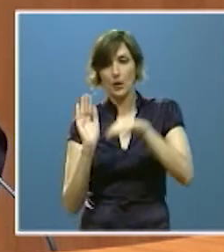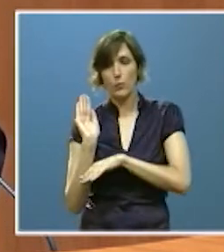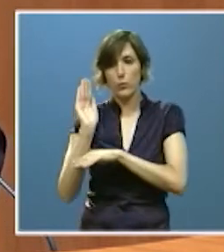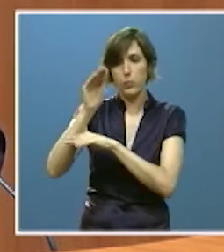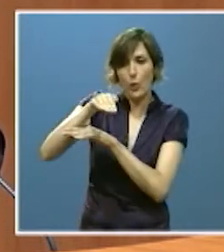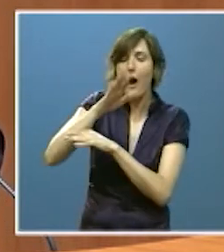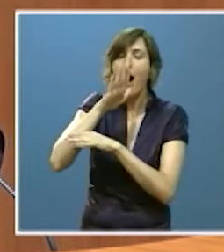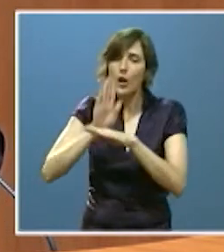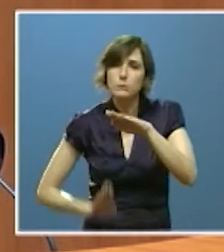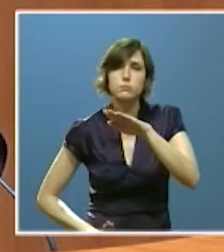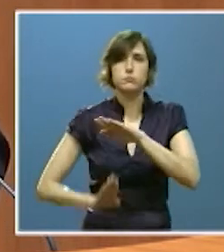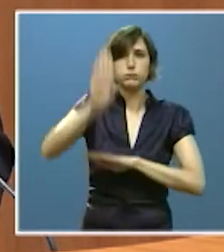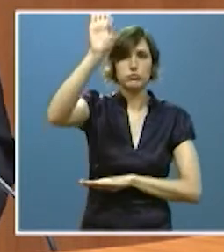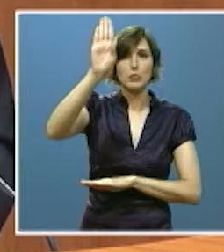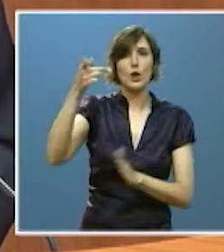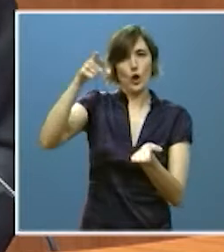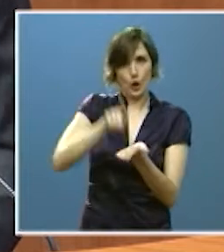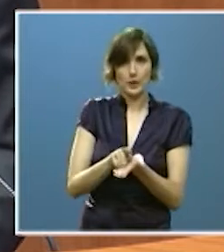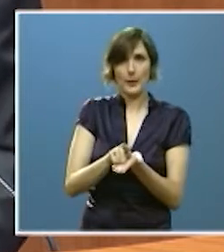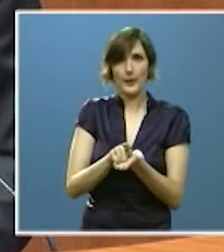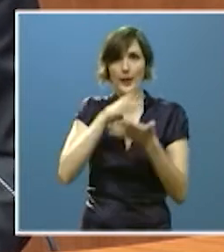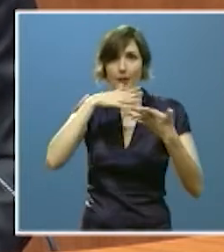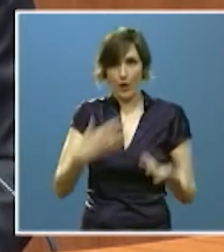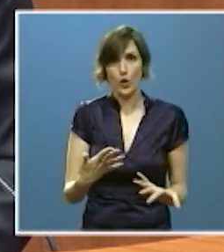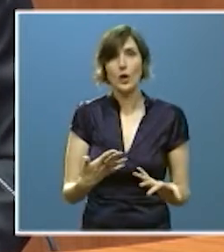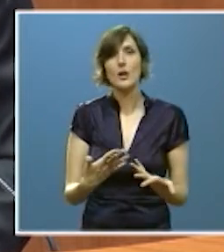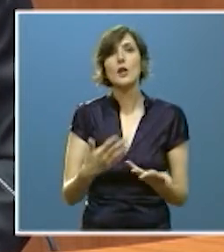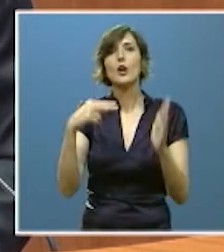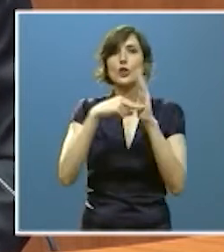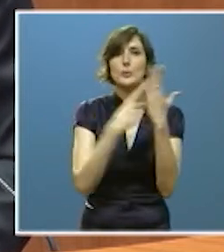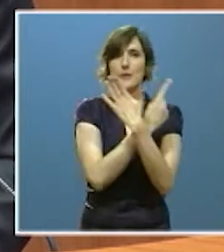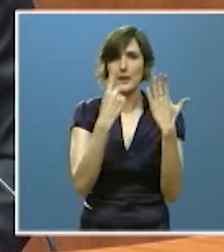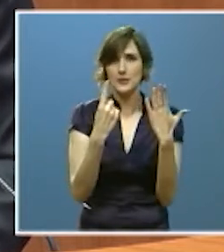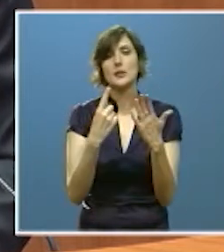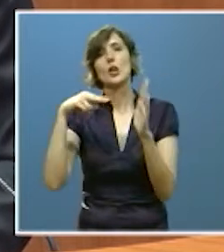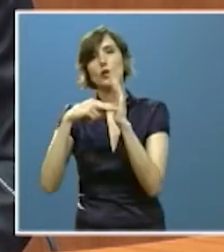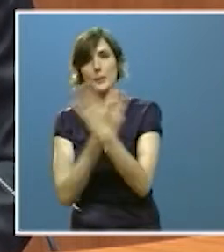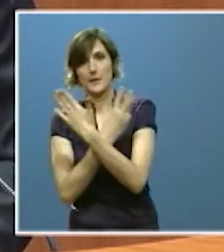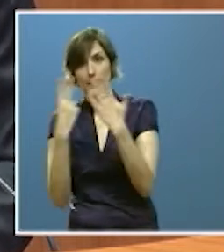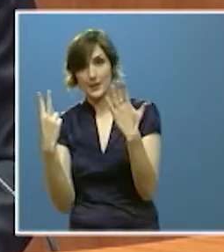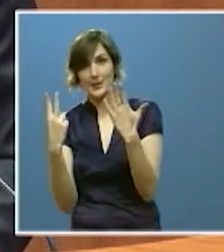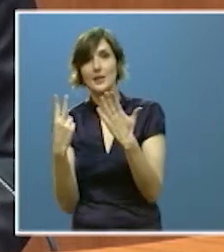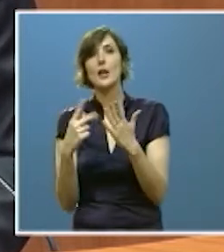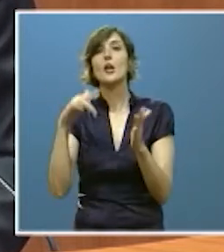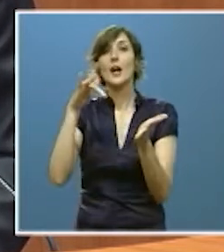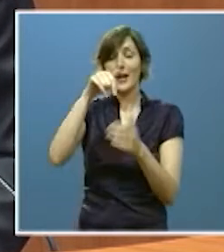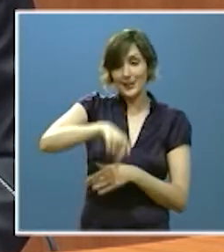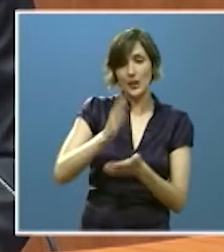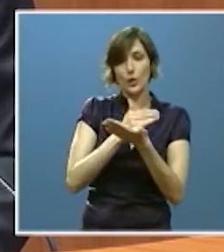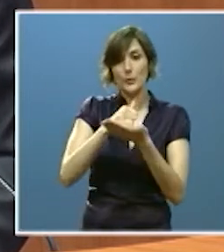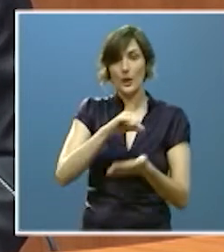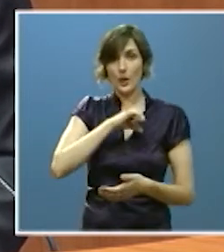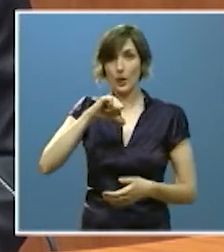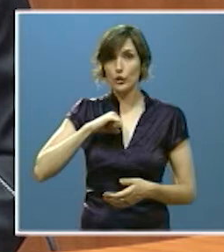ha dado el gran salto en la presente legislatura. En 2016 y en 2017, nuestra comunidad alcanzó las dos